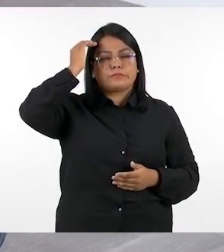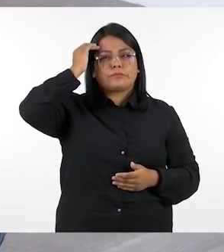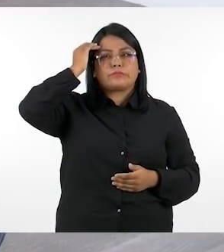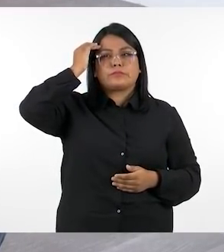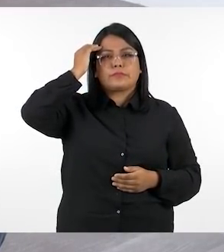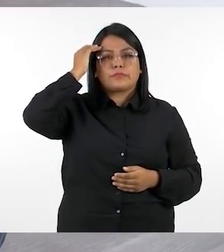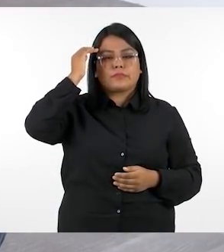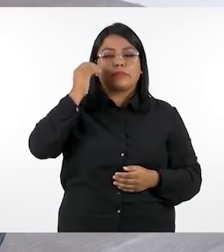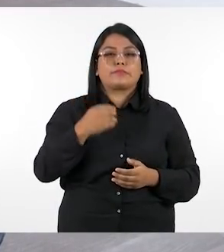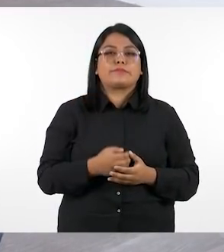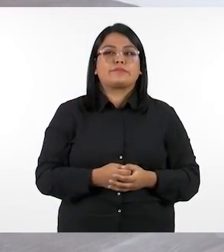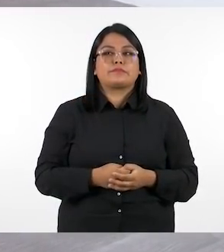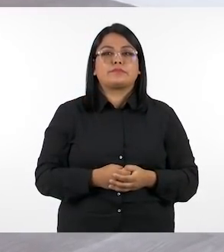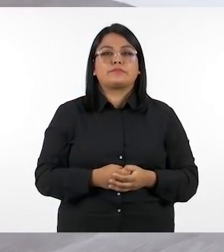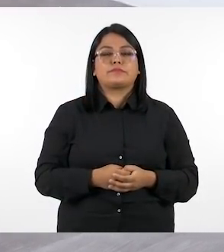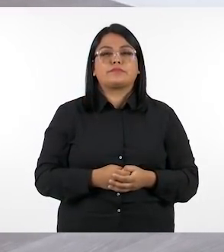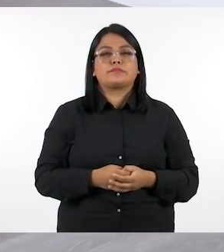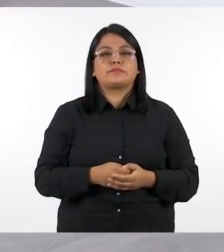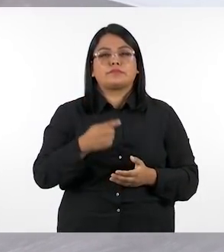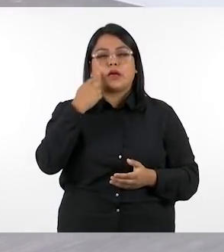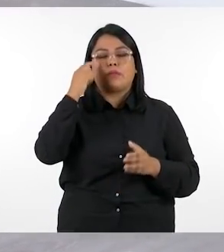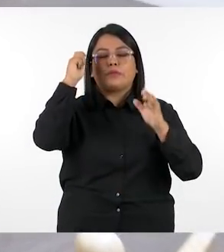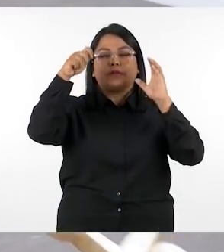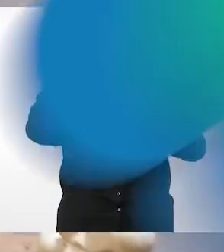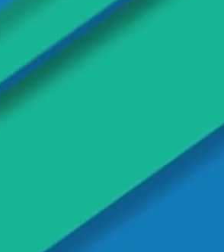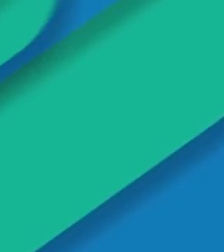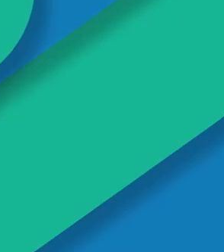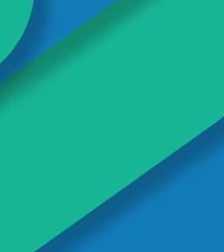conocerlas vamos a ver lo siguiente